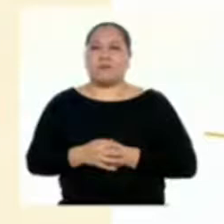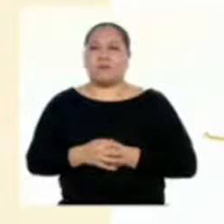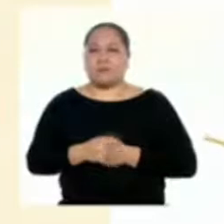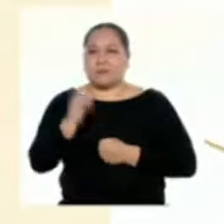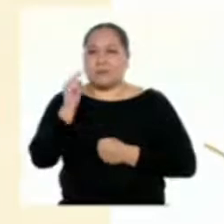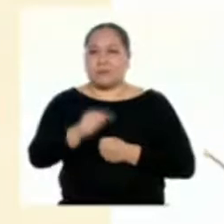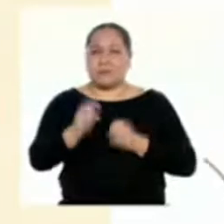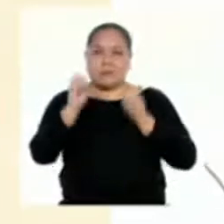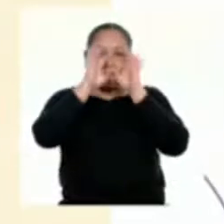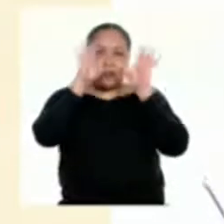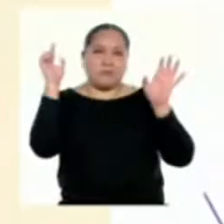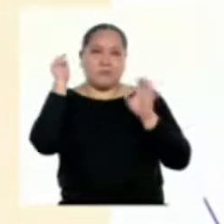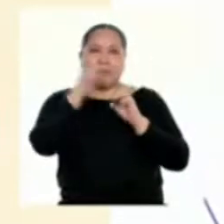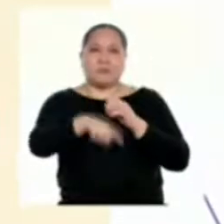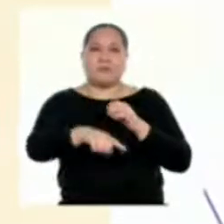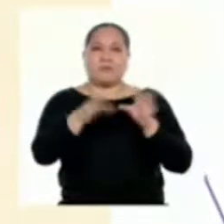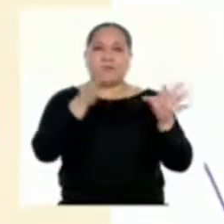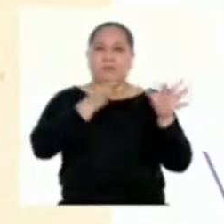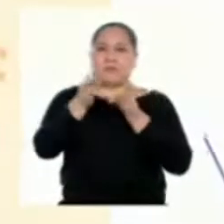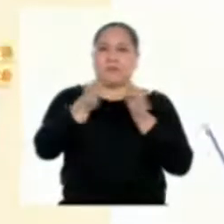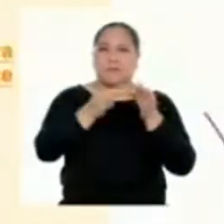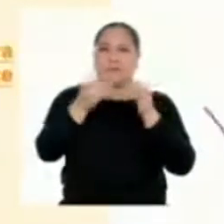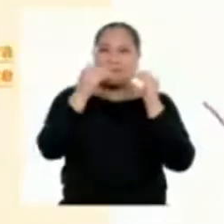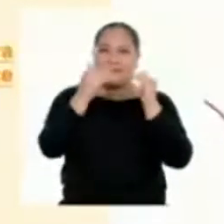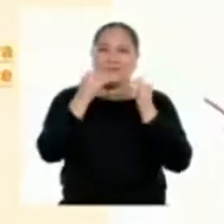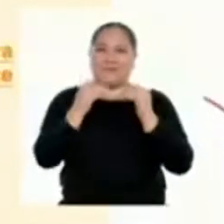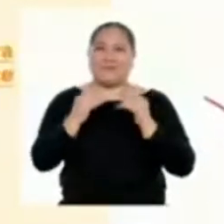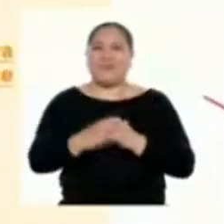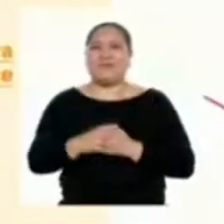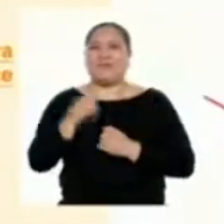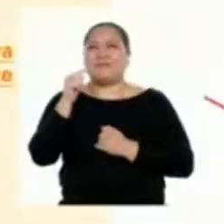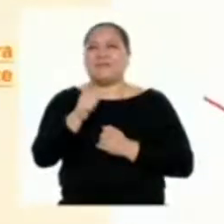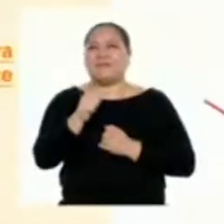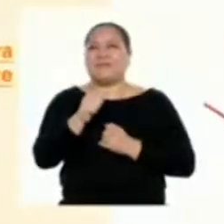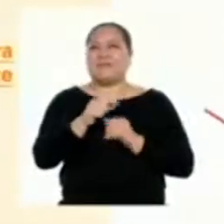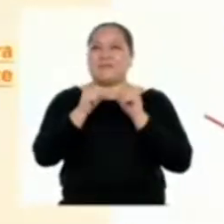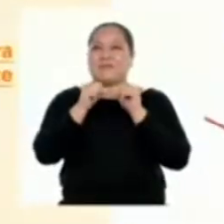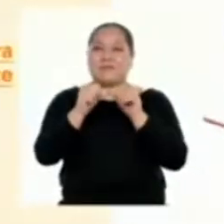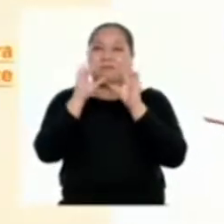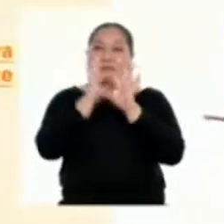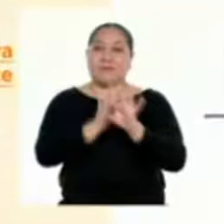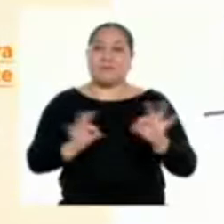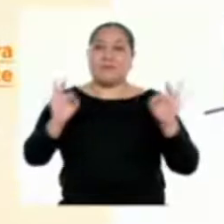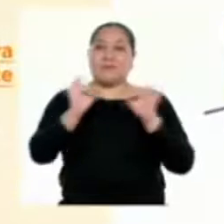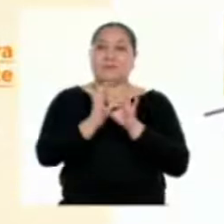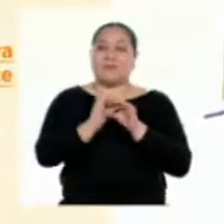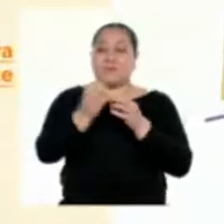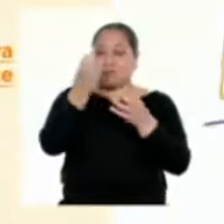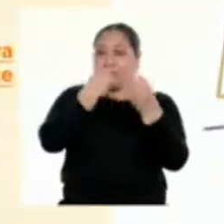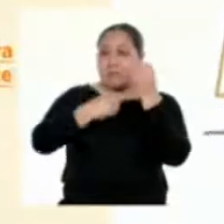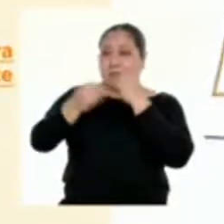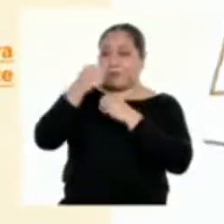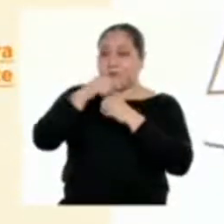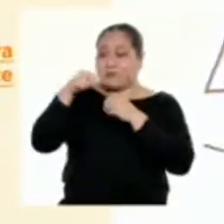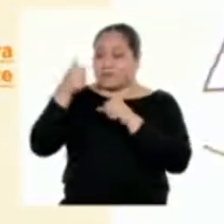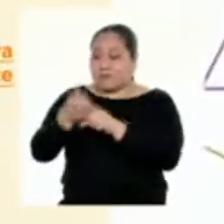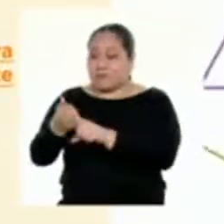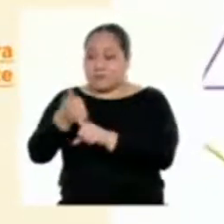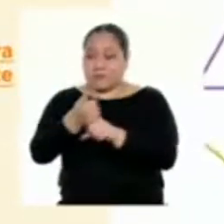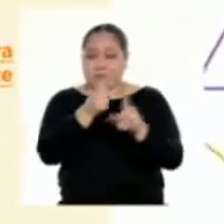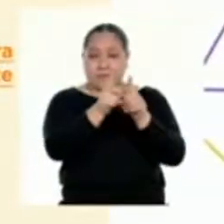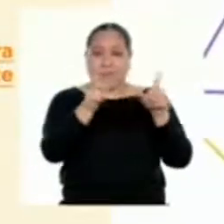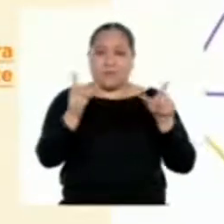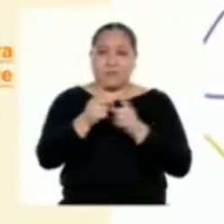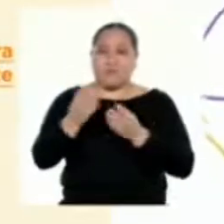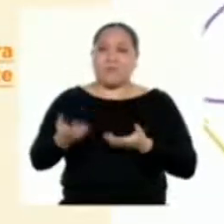claro que el argumento es que la biodiversidad es importante para que los regímenes alimentarios locales contengan el aporte